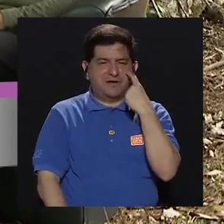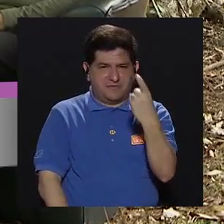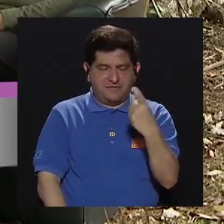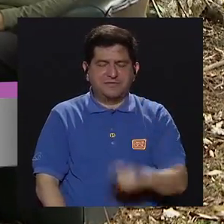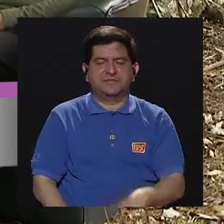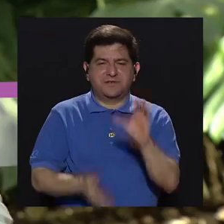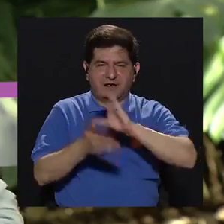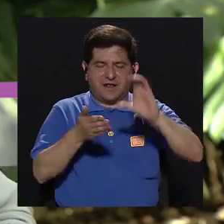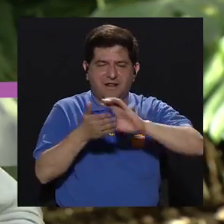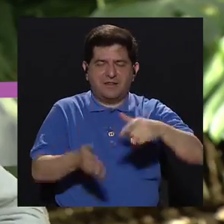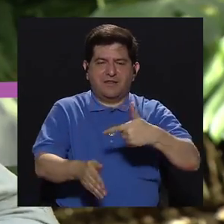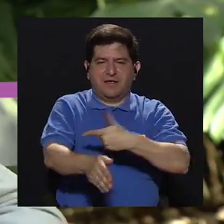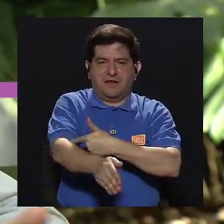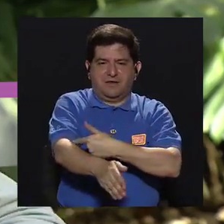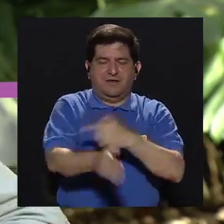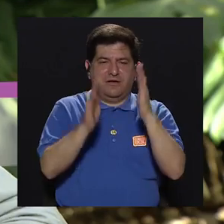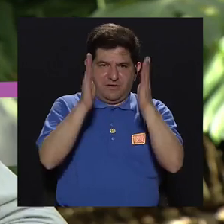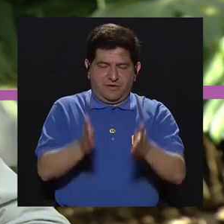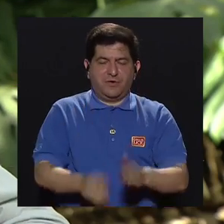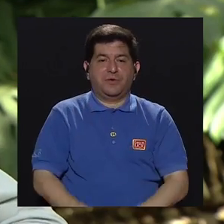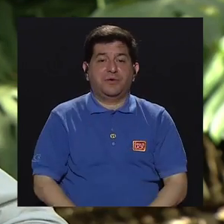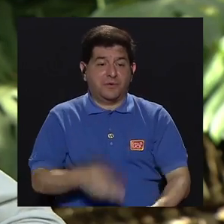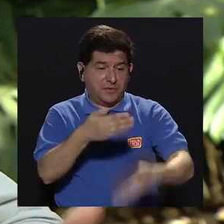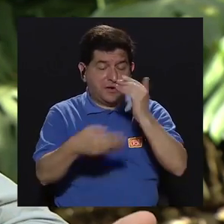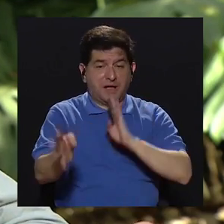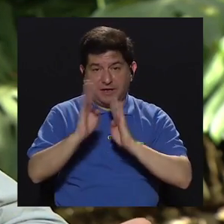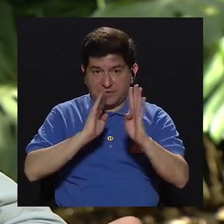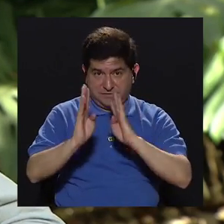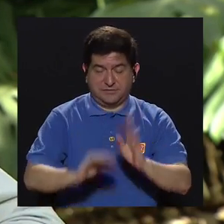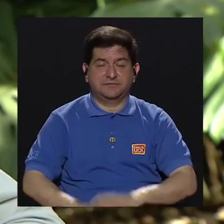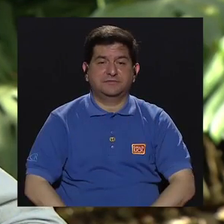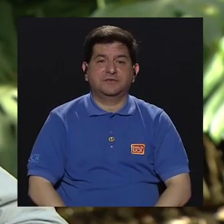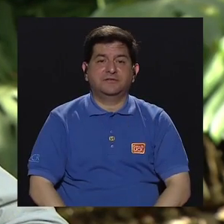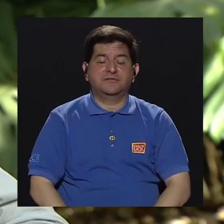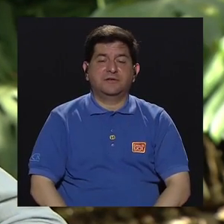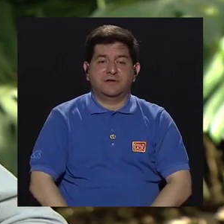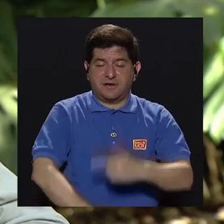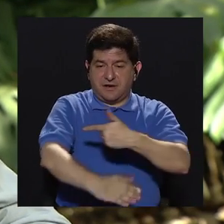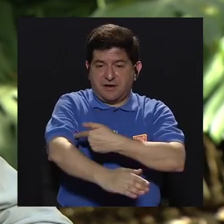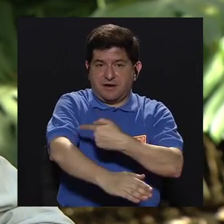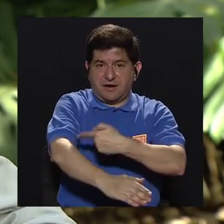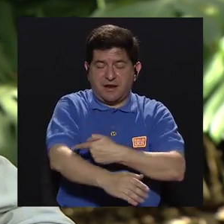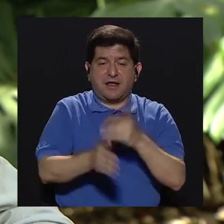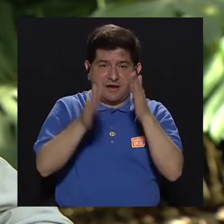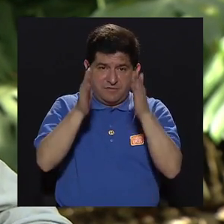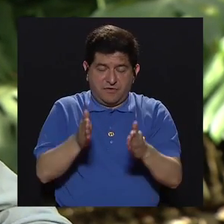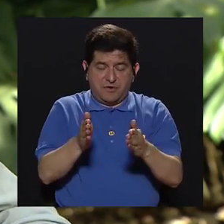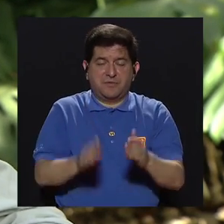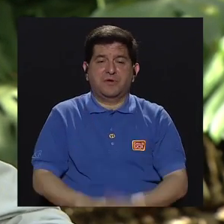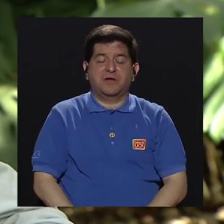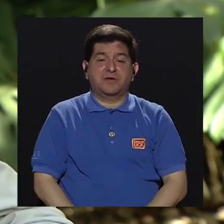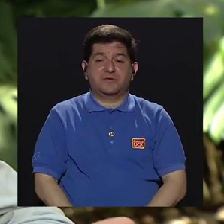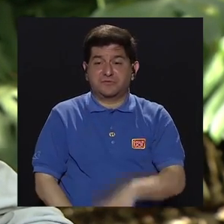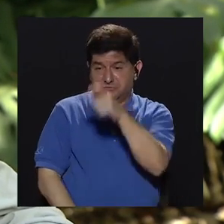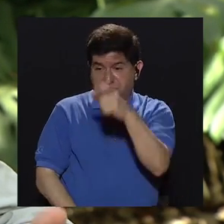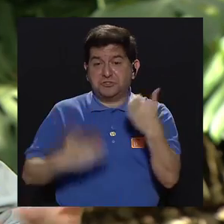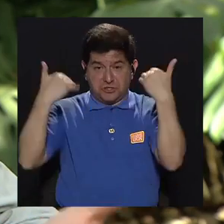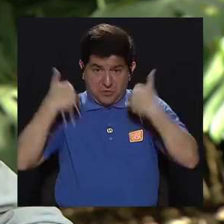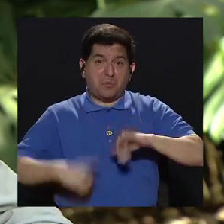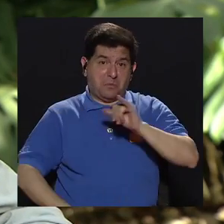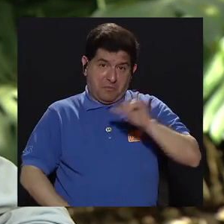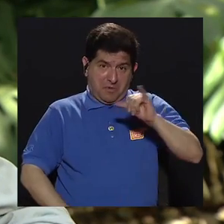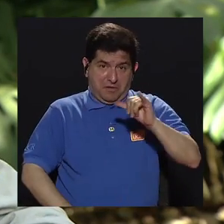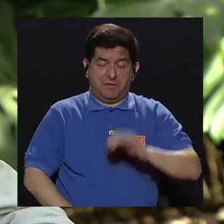de Enfermeras. Ana María, bueno, en el bloque anterior conversábamos de que, si bien los enfermeros son enfermeros, son enfermeras, también son seres humanos,